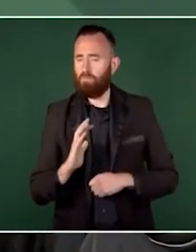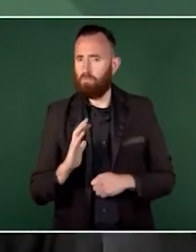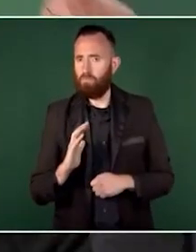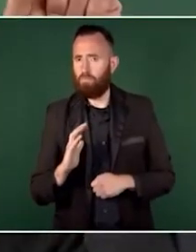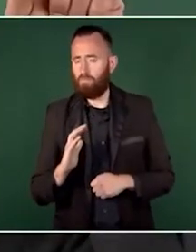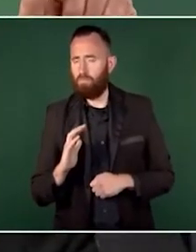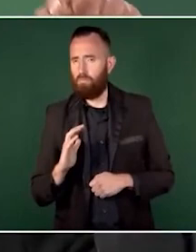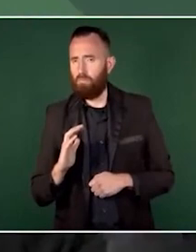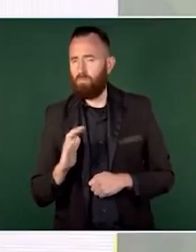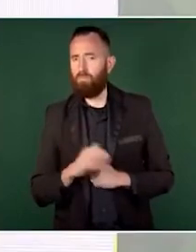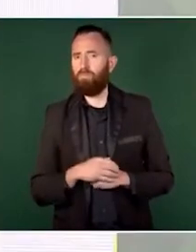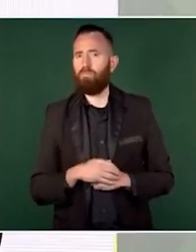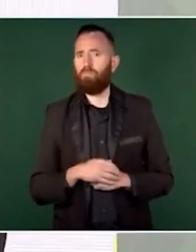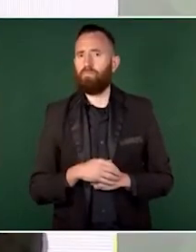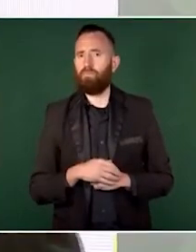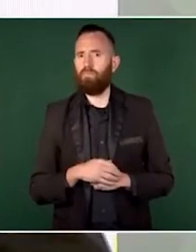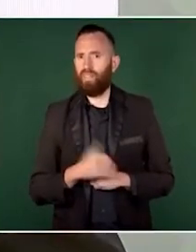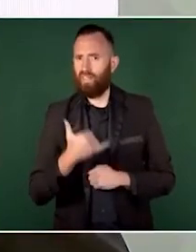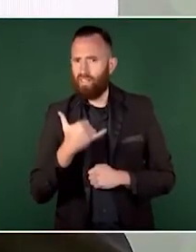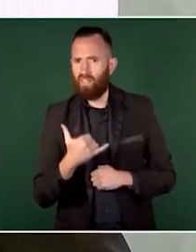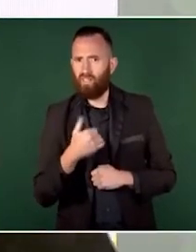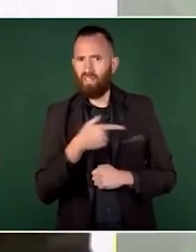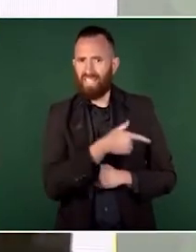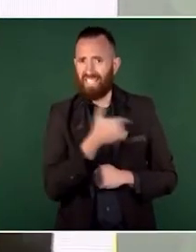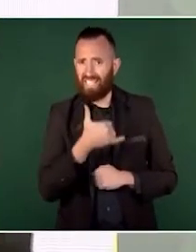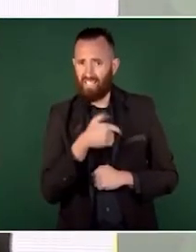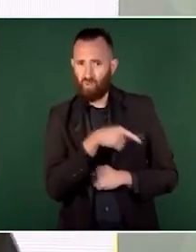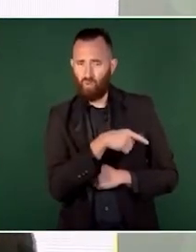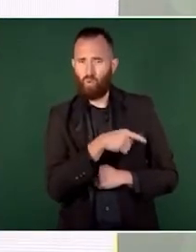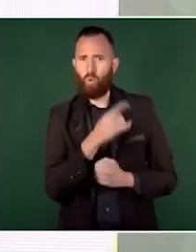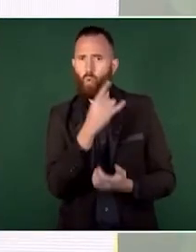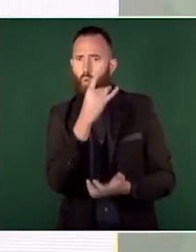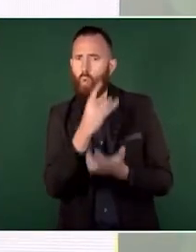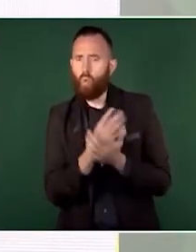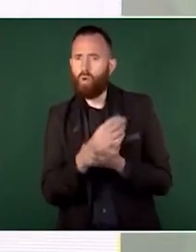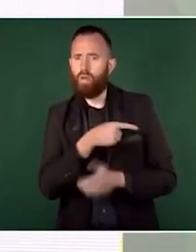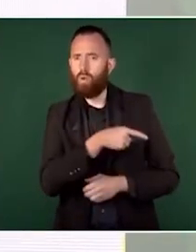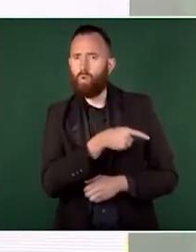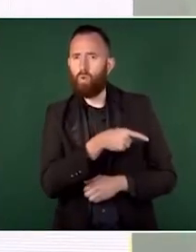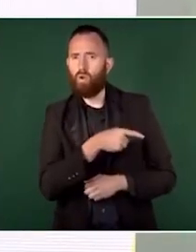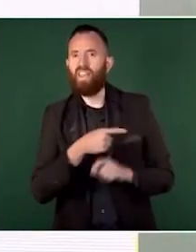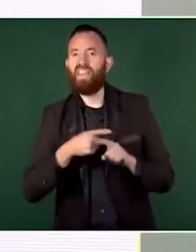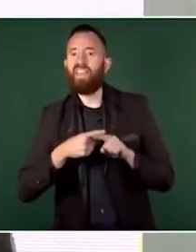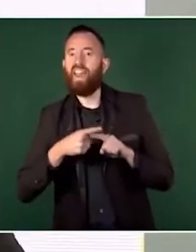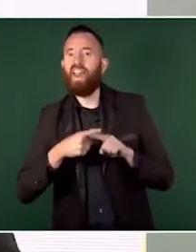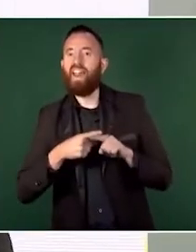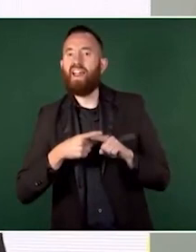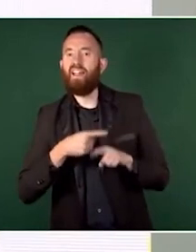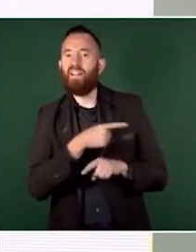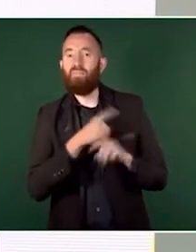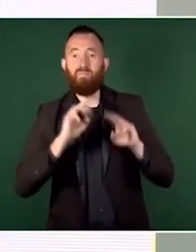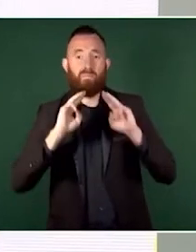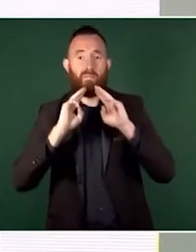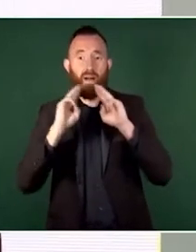se iba sobre el que estaba metido en la mafia